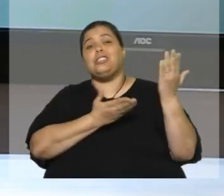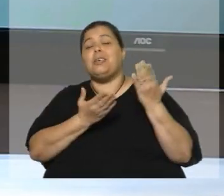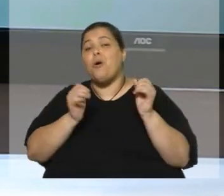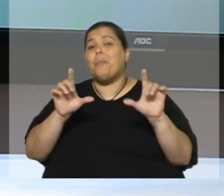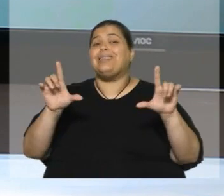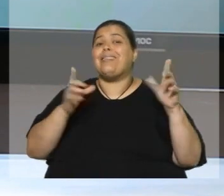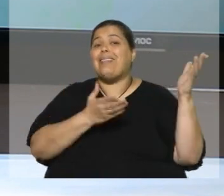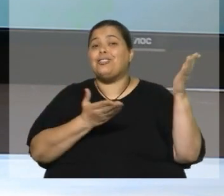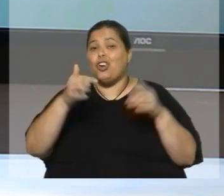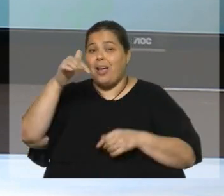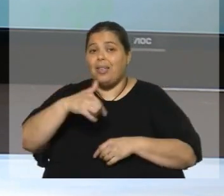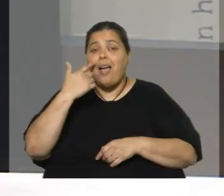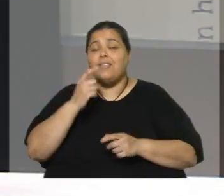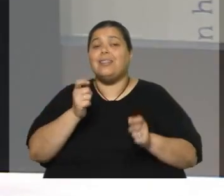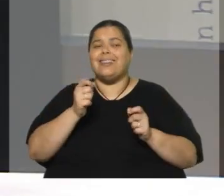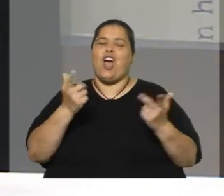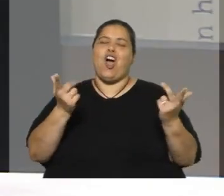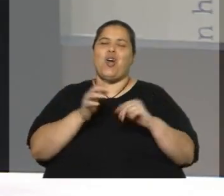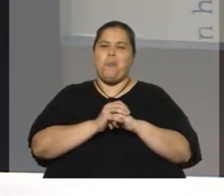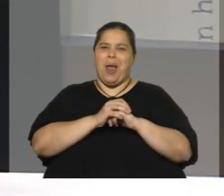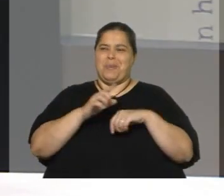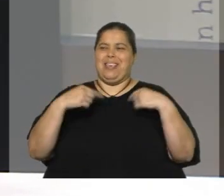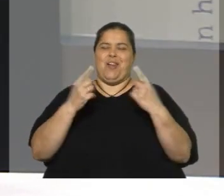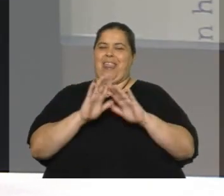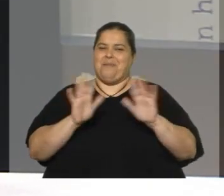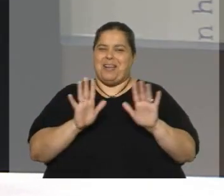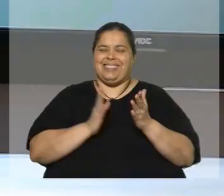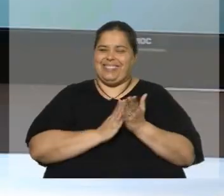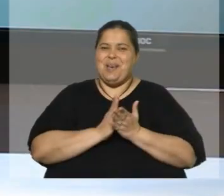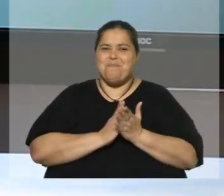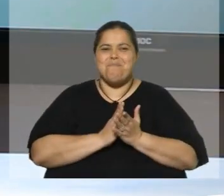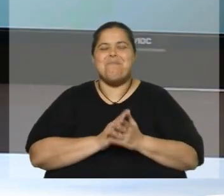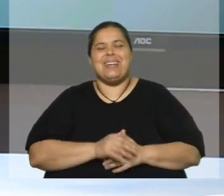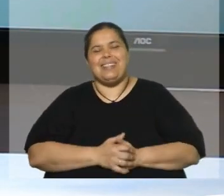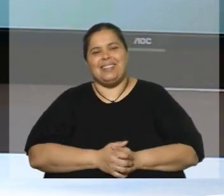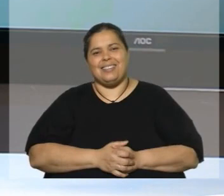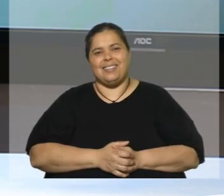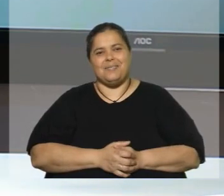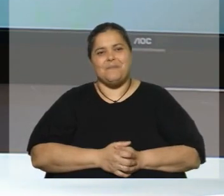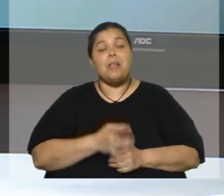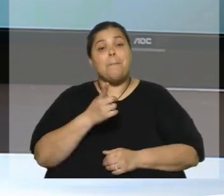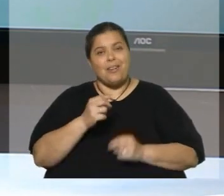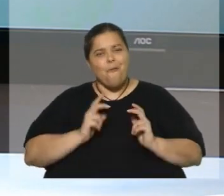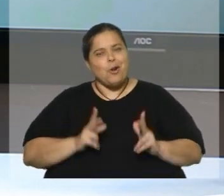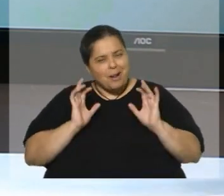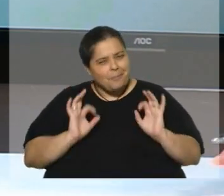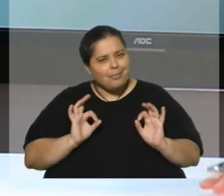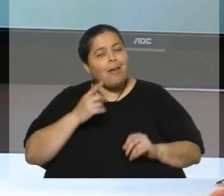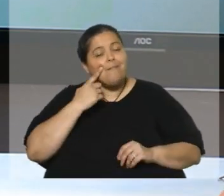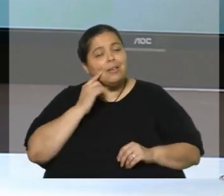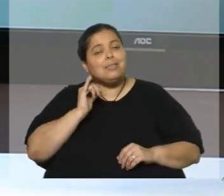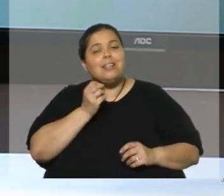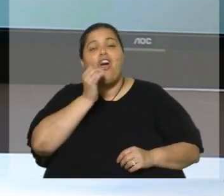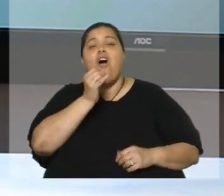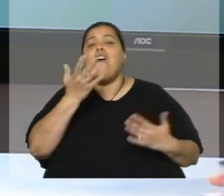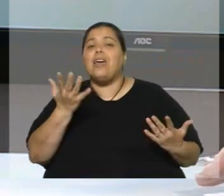una próxima aquí. Como un amigo de la casa, como siempre. Eso siempre, eso siempre, eso siempre. Pero formalmente si hay alguna